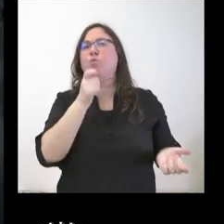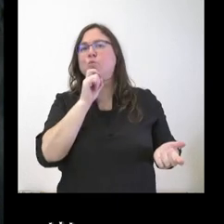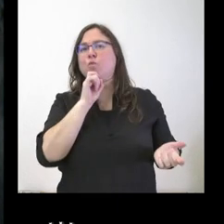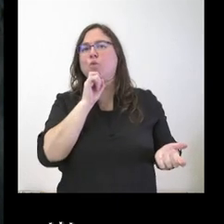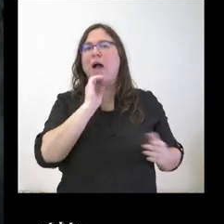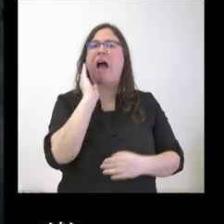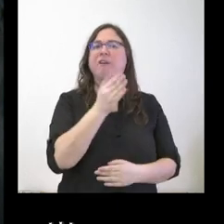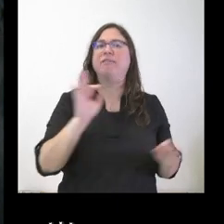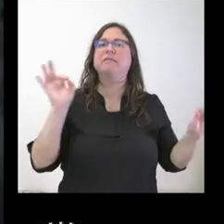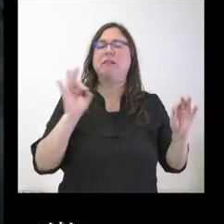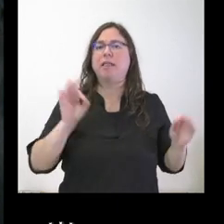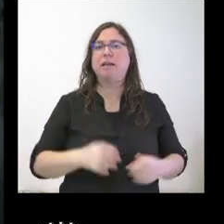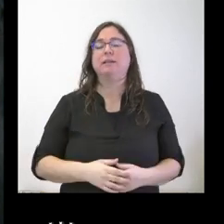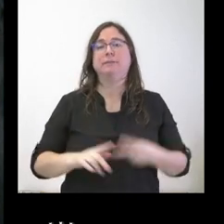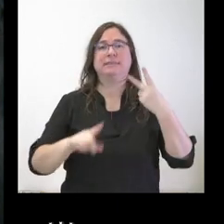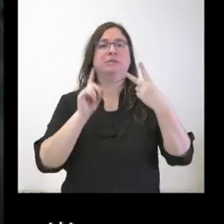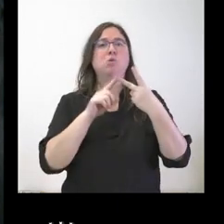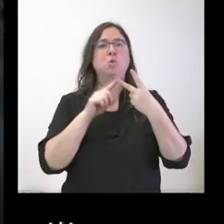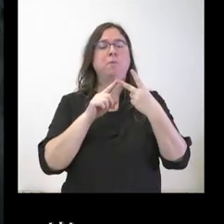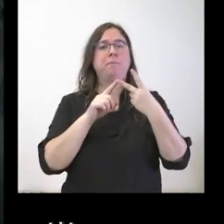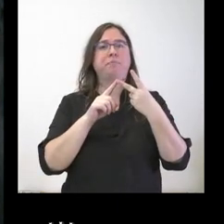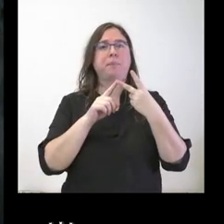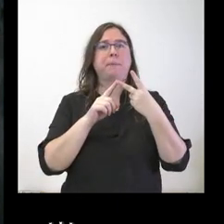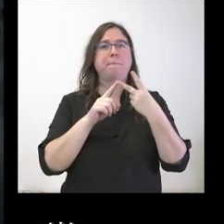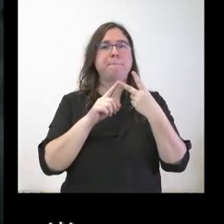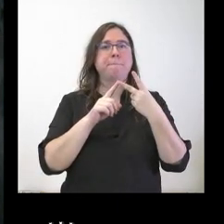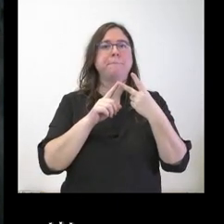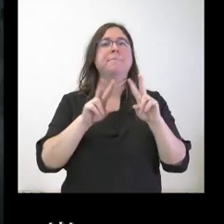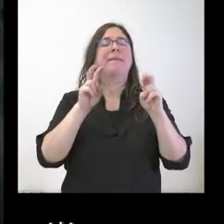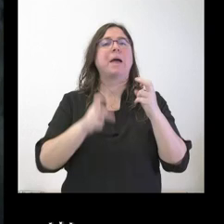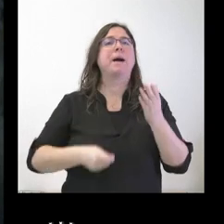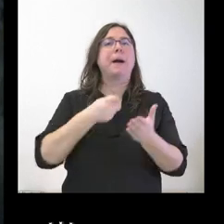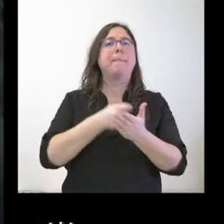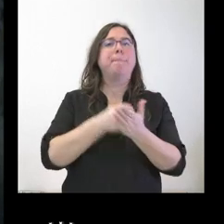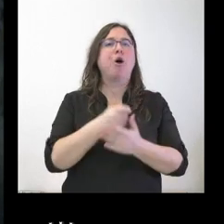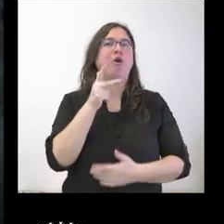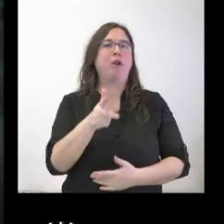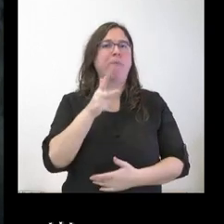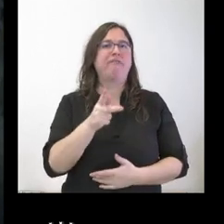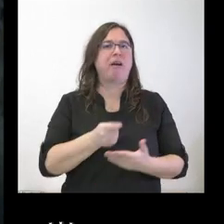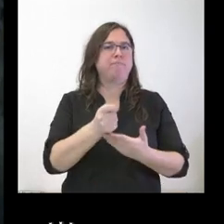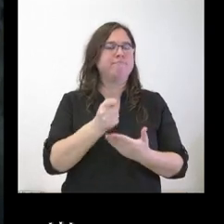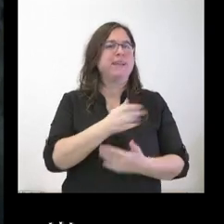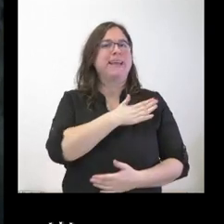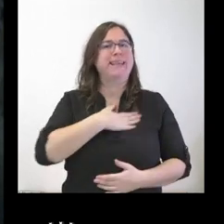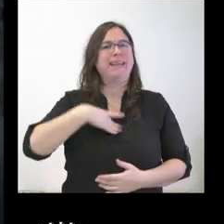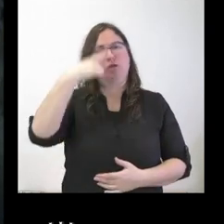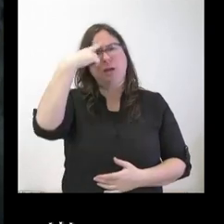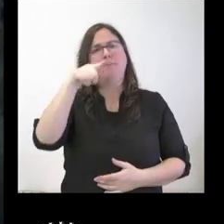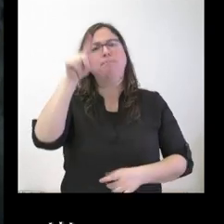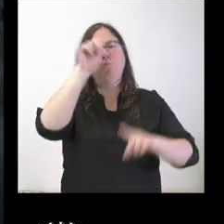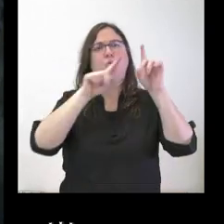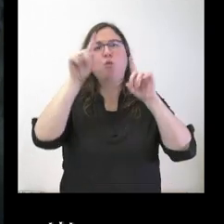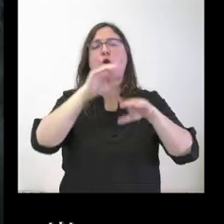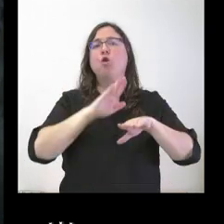afectar en ningún caso. Y, en segundo lugar, sobre el pago del kilometraje, me gustaría saber si están preocupados,